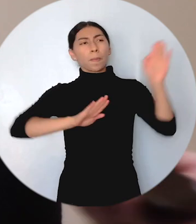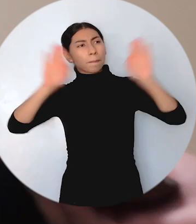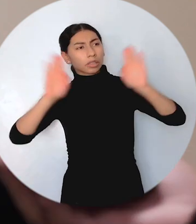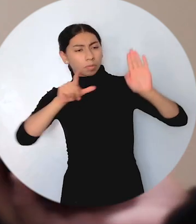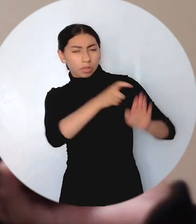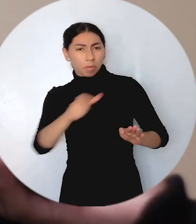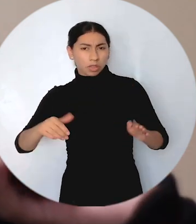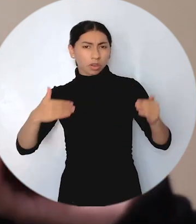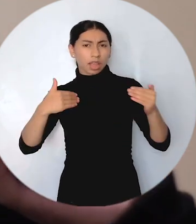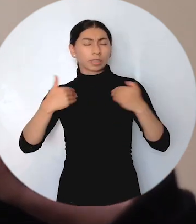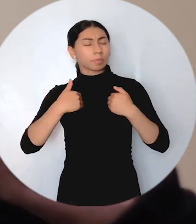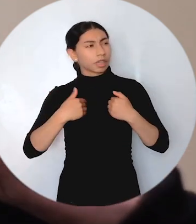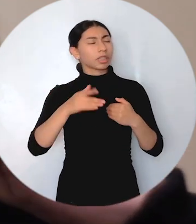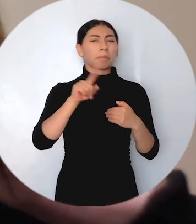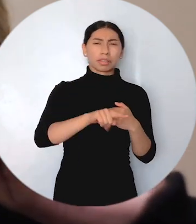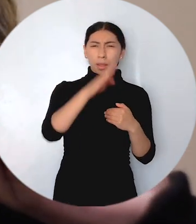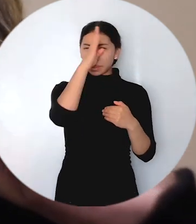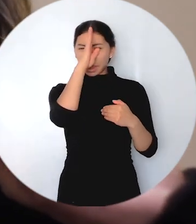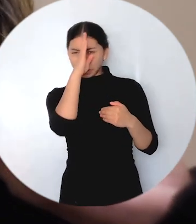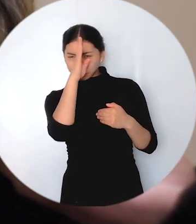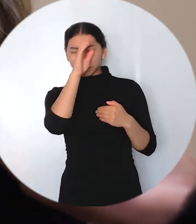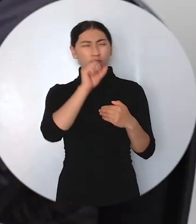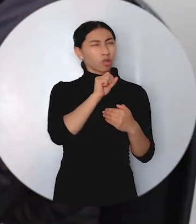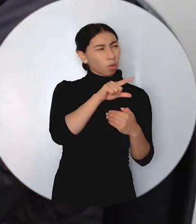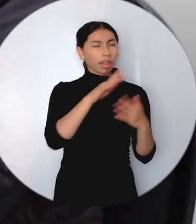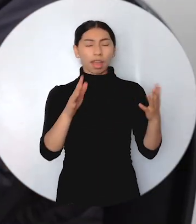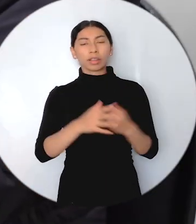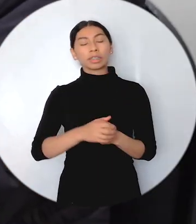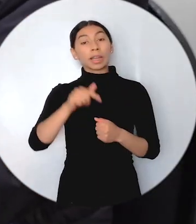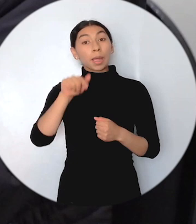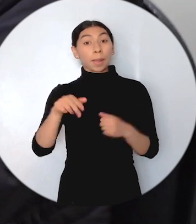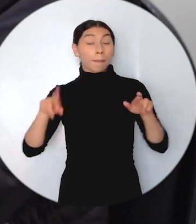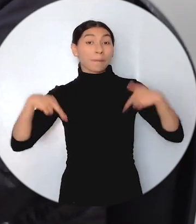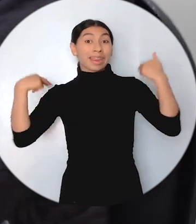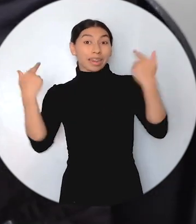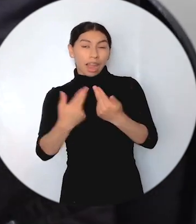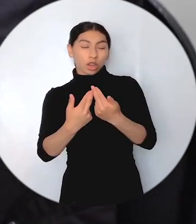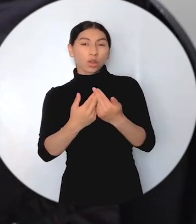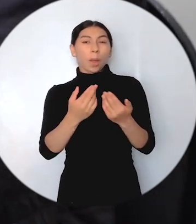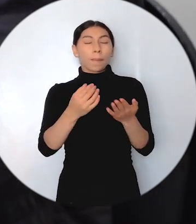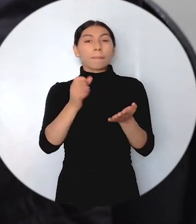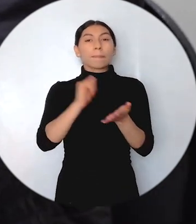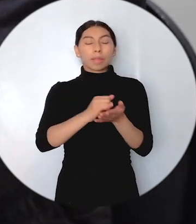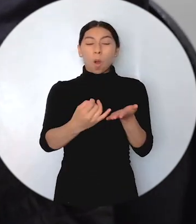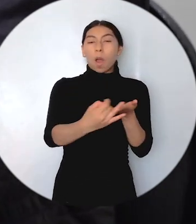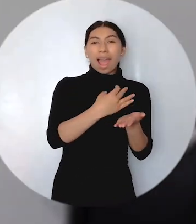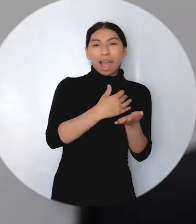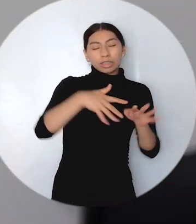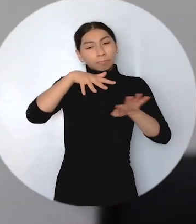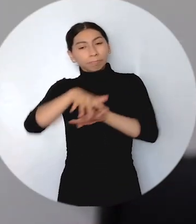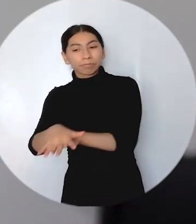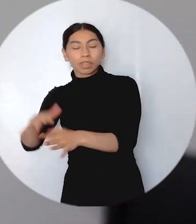aclaración de inquietudes de cerca de 15 aspectos que incluye el mismo, se realizó el primer plenario semipresencial de la Mesa Nacional de